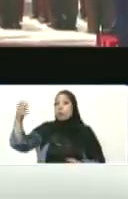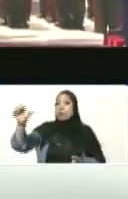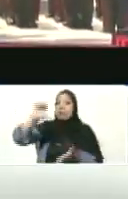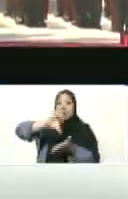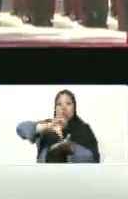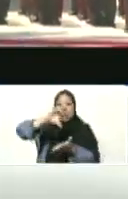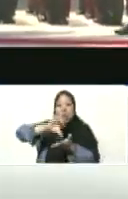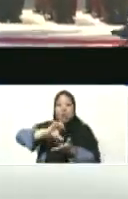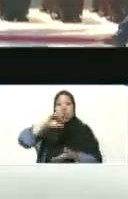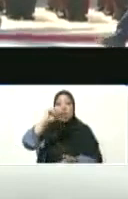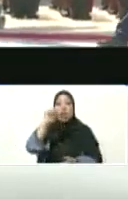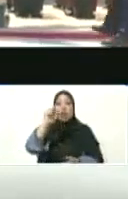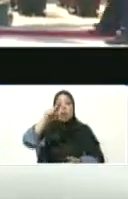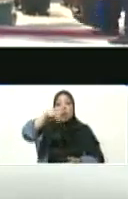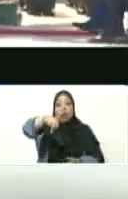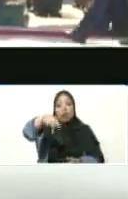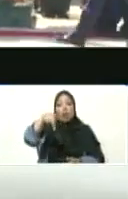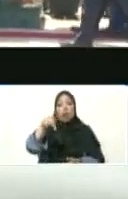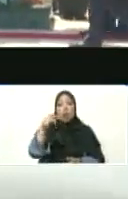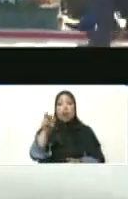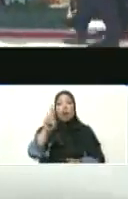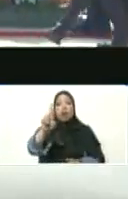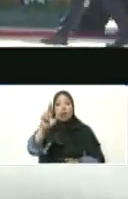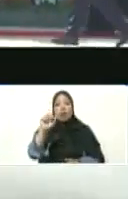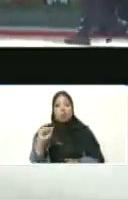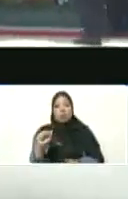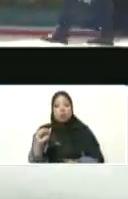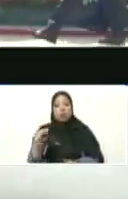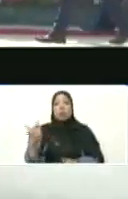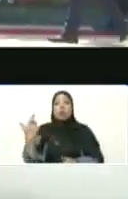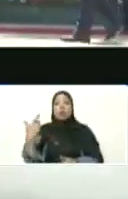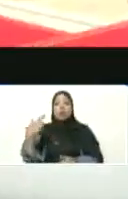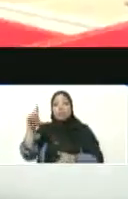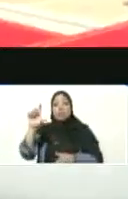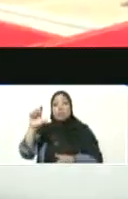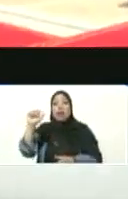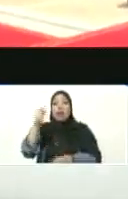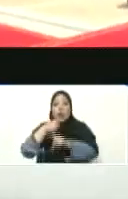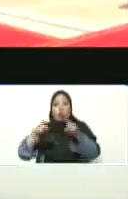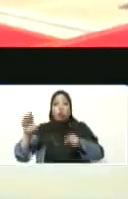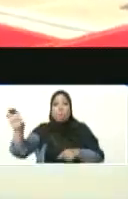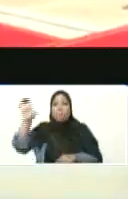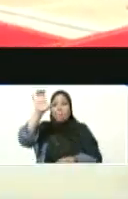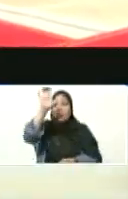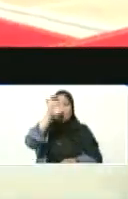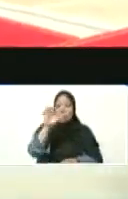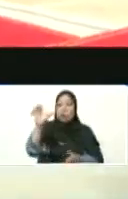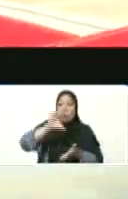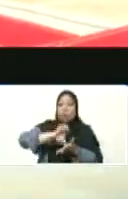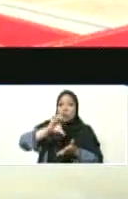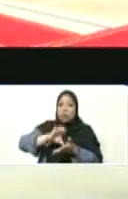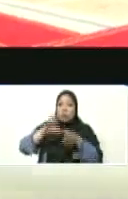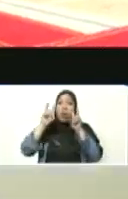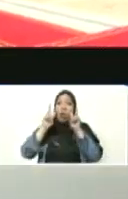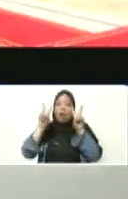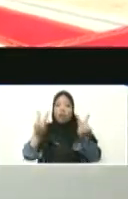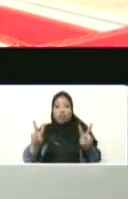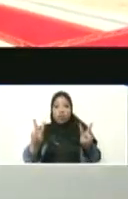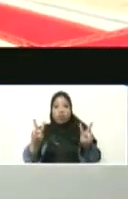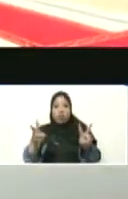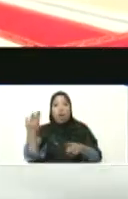Ankara, en Argel, allá la capital de Argelia. Cuando voy a Qatar y veo a Doha,